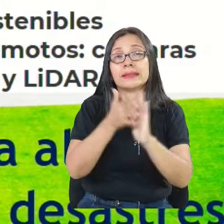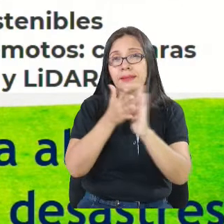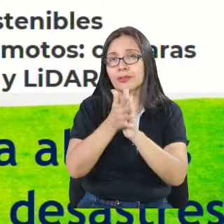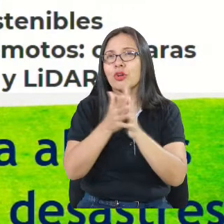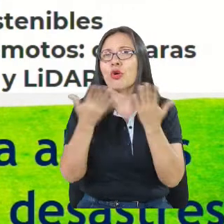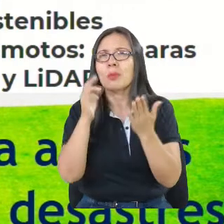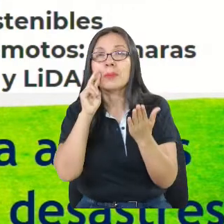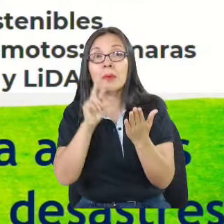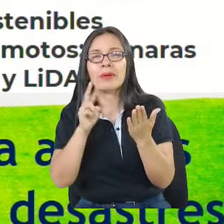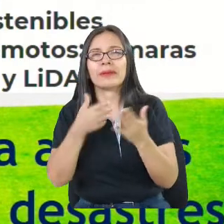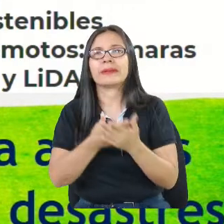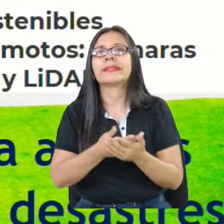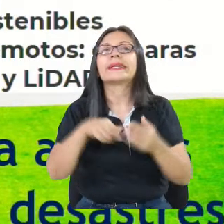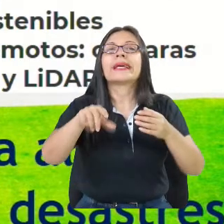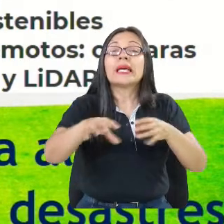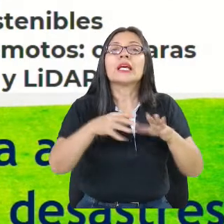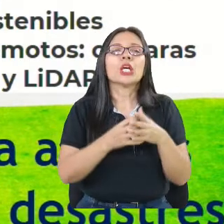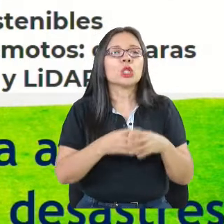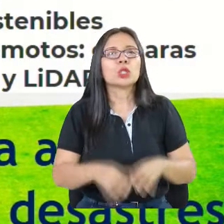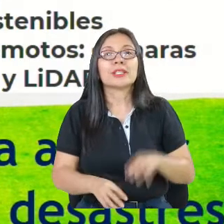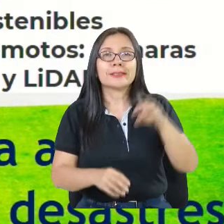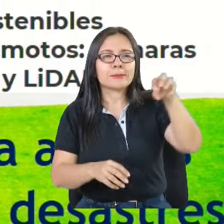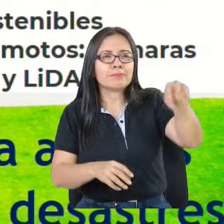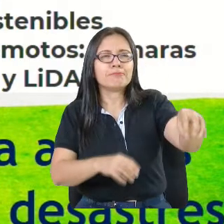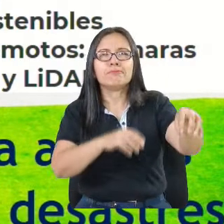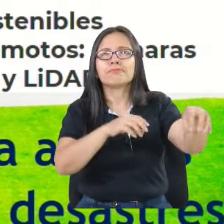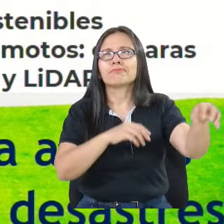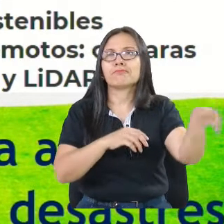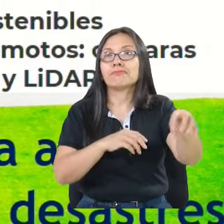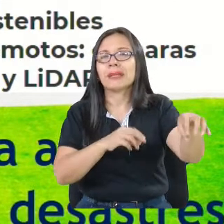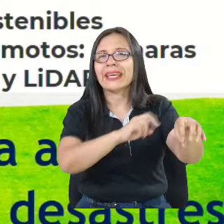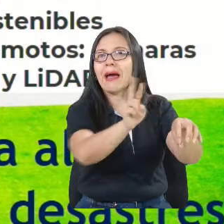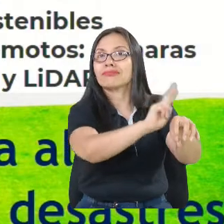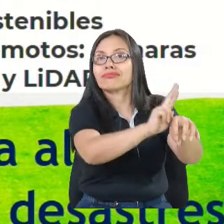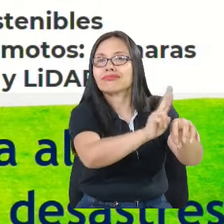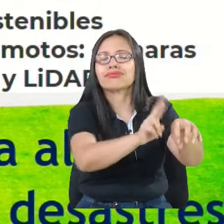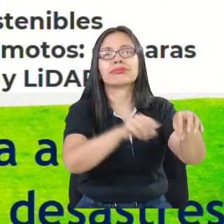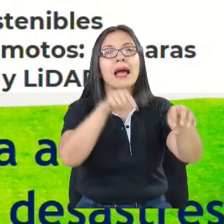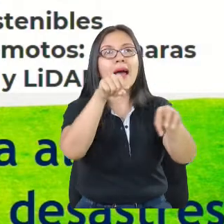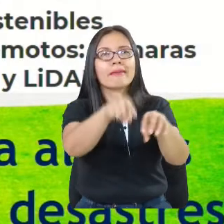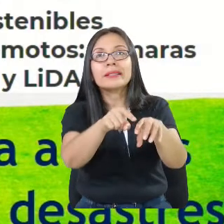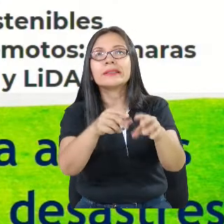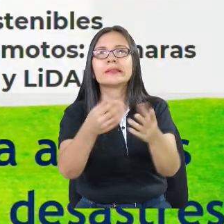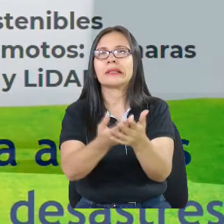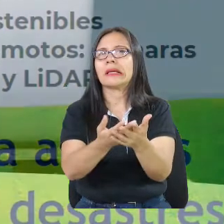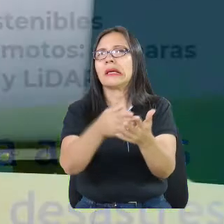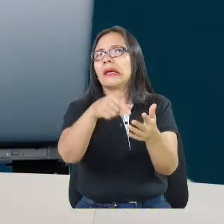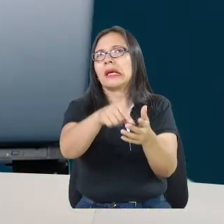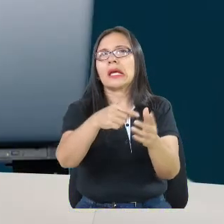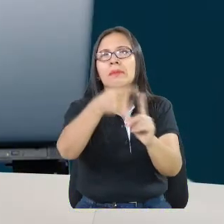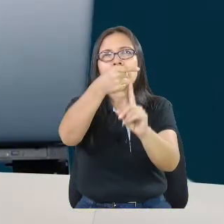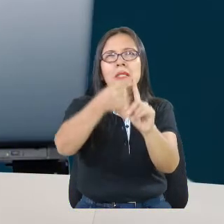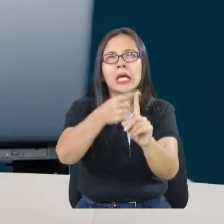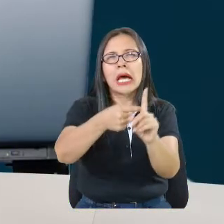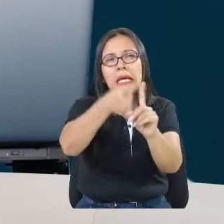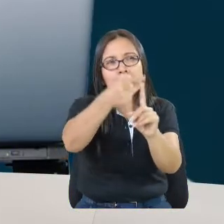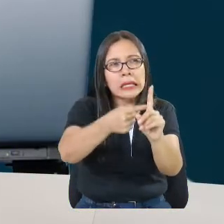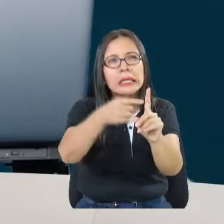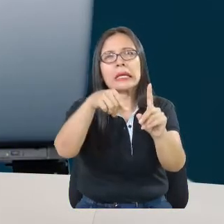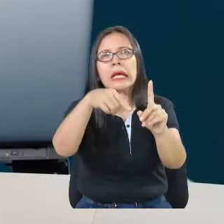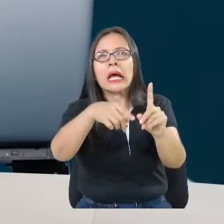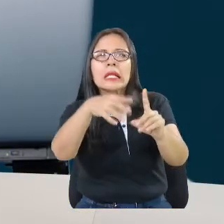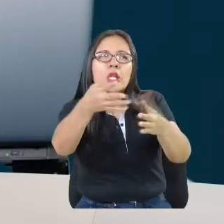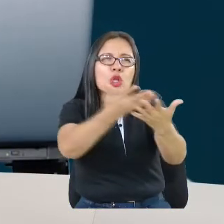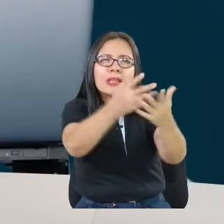sensores, estaciones de monitoreo multiparamétricas, que las diferentes entidades las tienen, entonces incorporar eso también